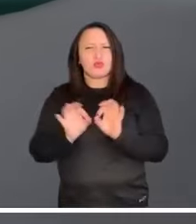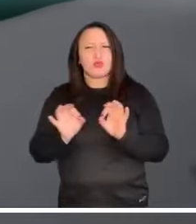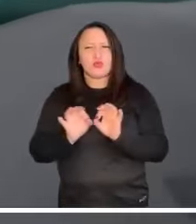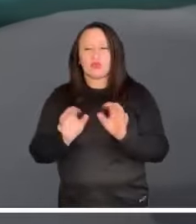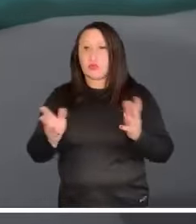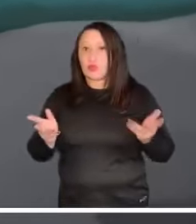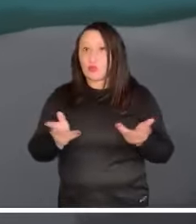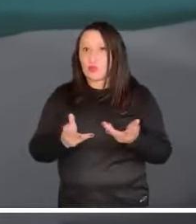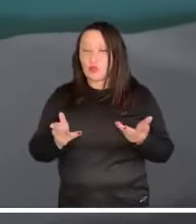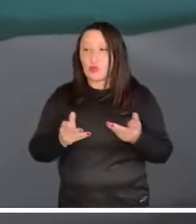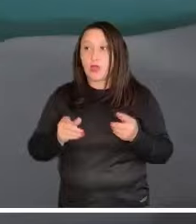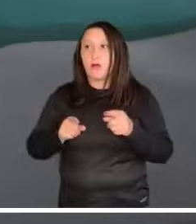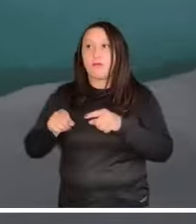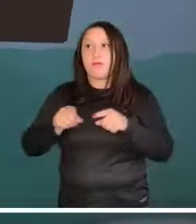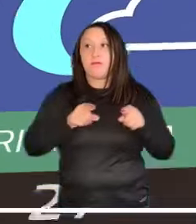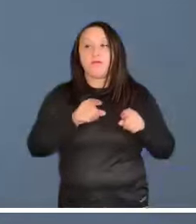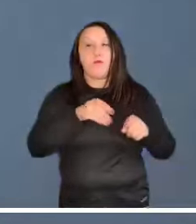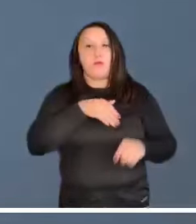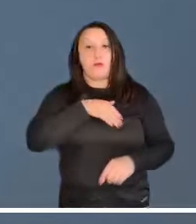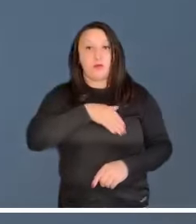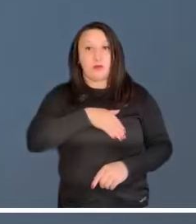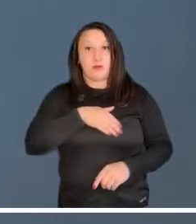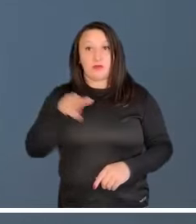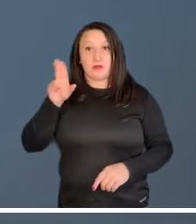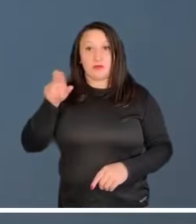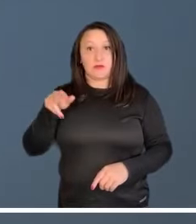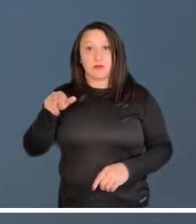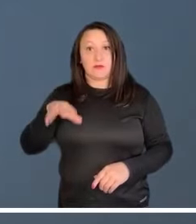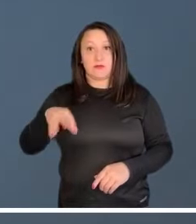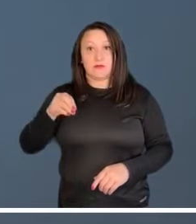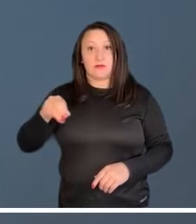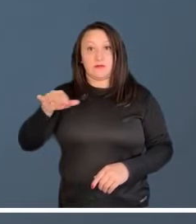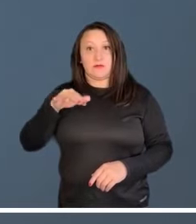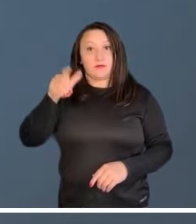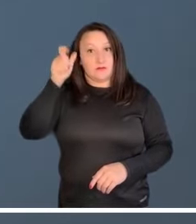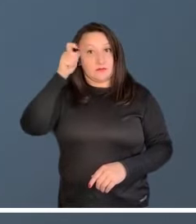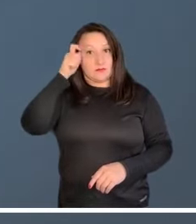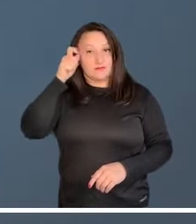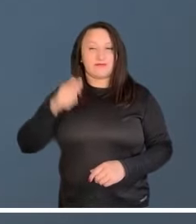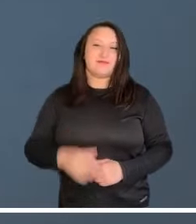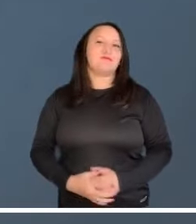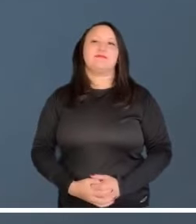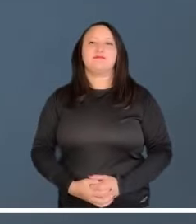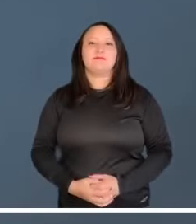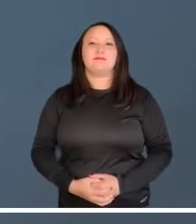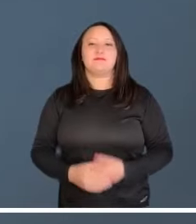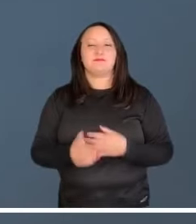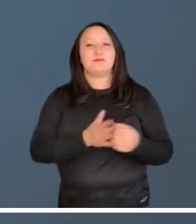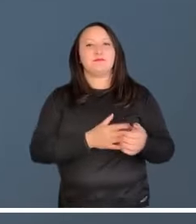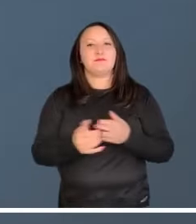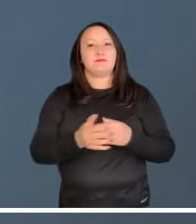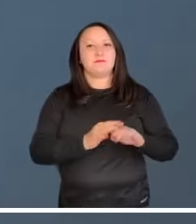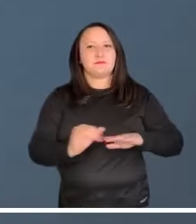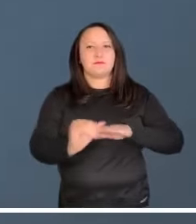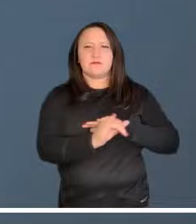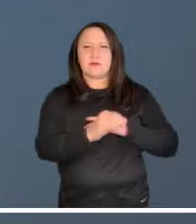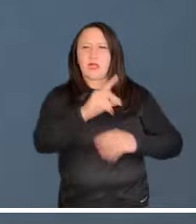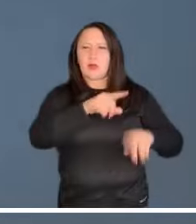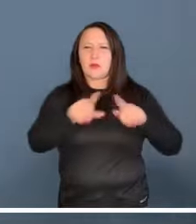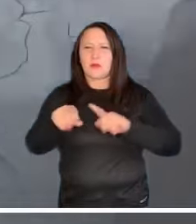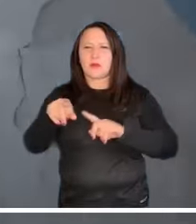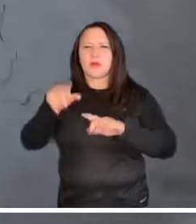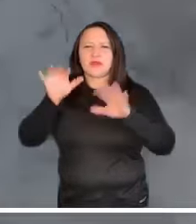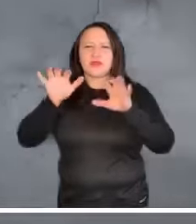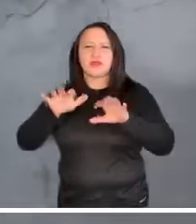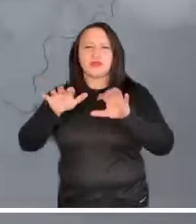a moderado en sectores de Bolívar, Sucre, Magdalena y Córdoba. En el archipiélago podrían caer algunas gotas de poco impacto,